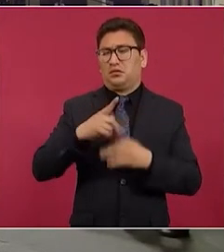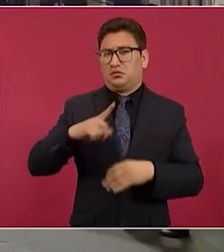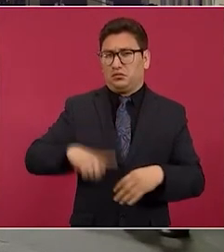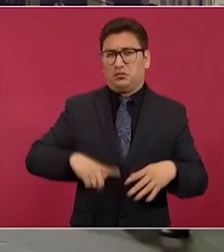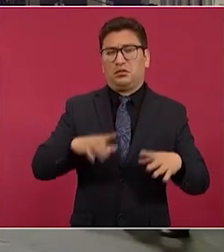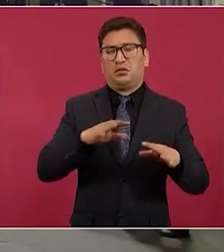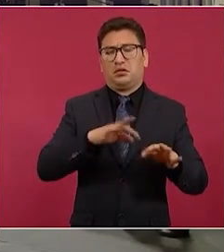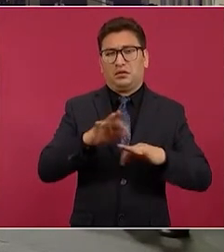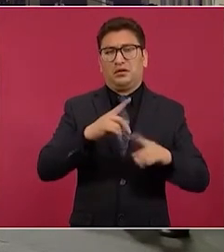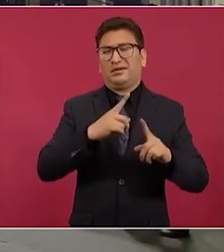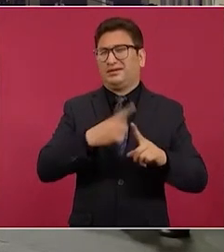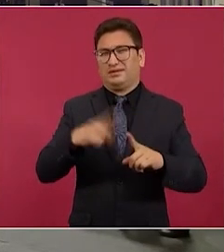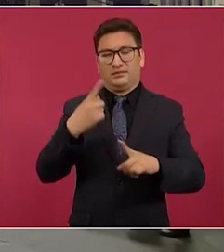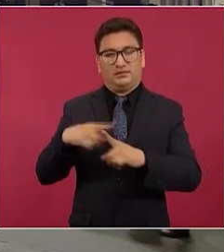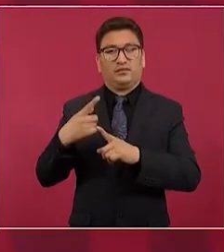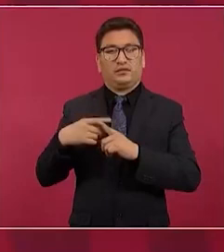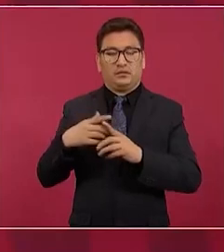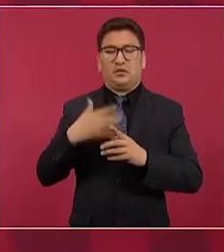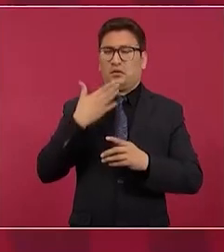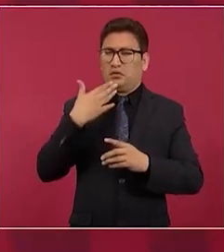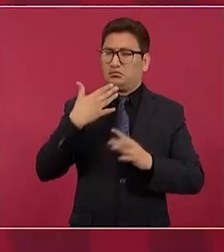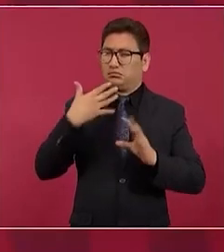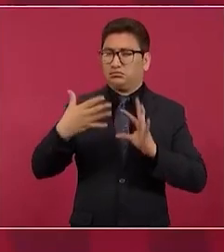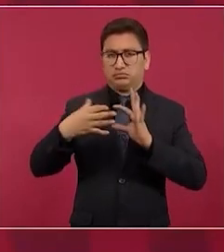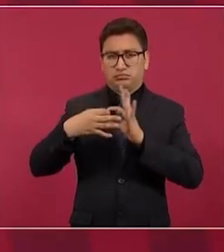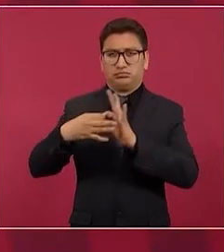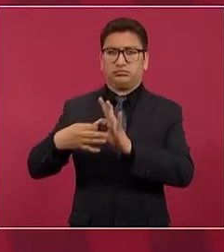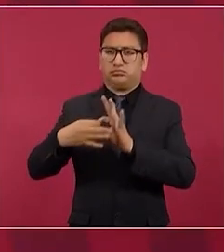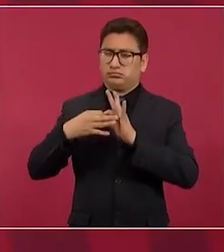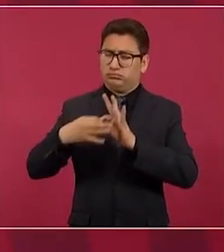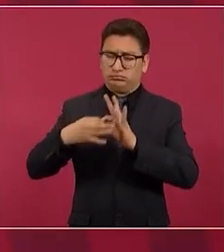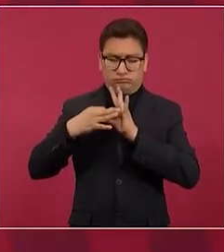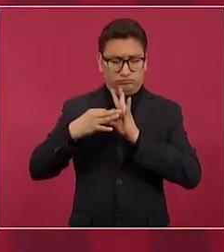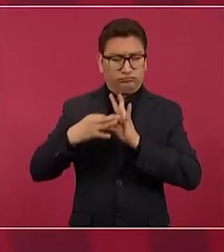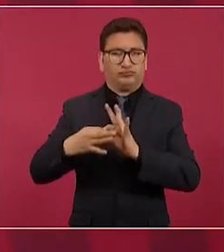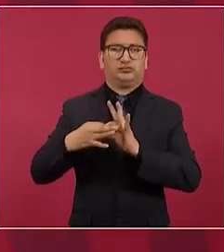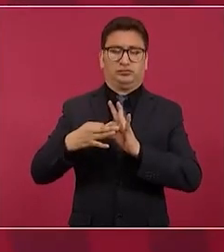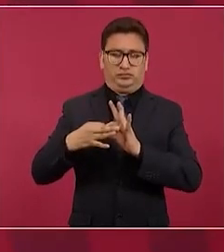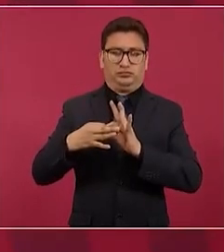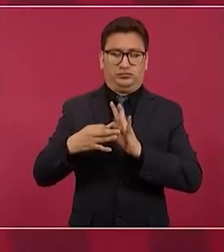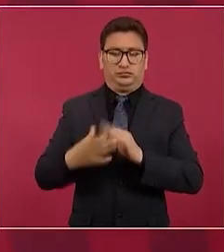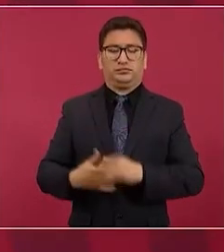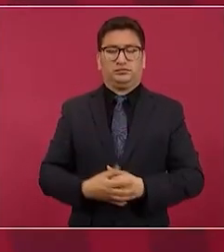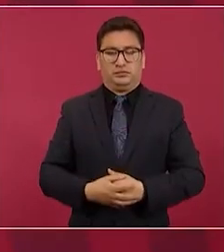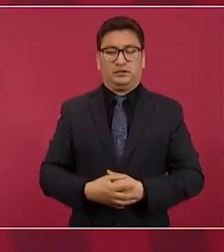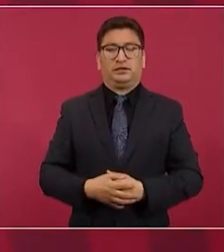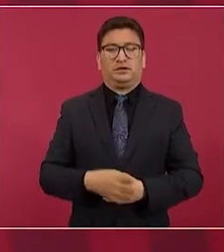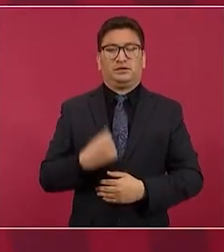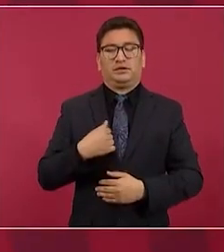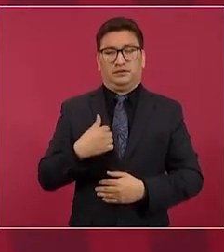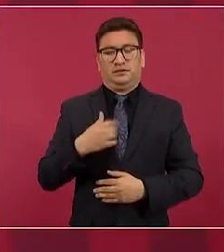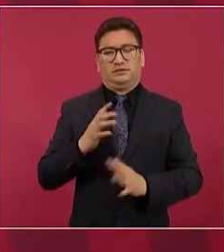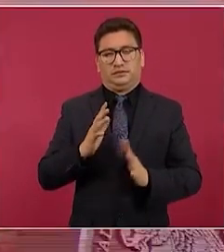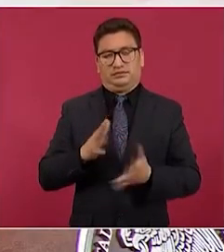Entonces, es una relación muy fraterna. Ya lo dije,